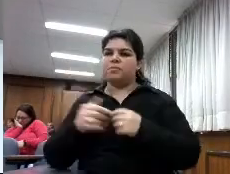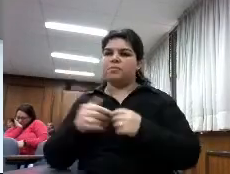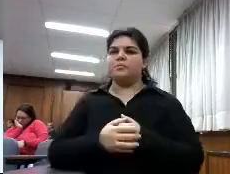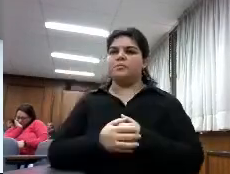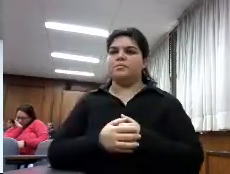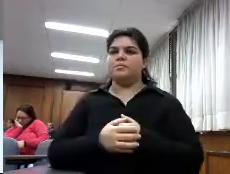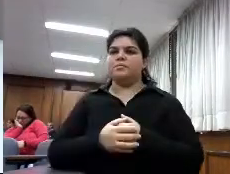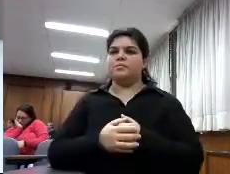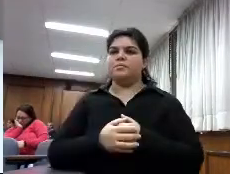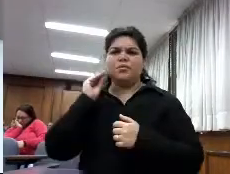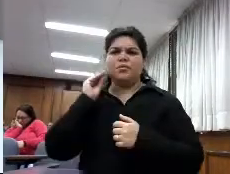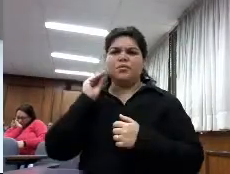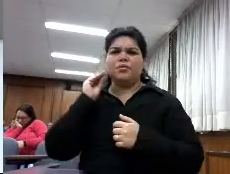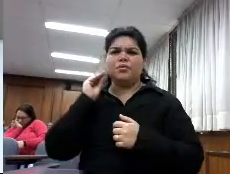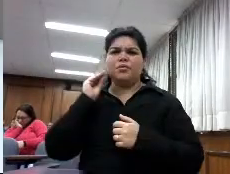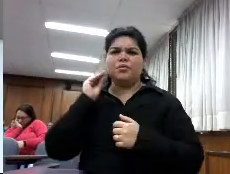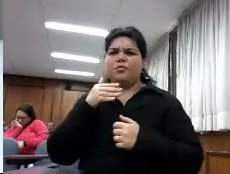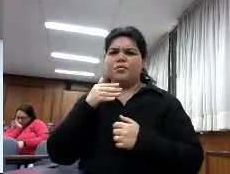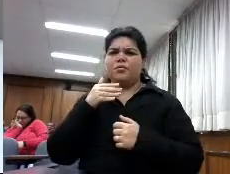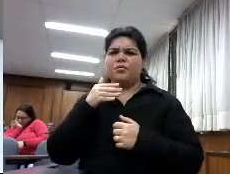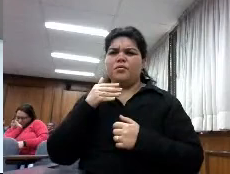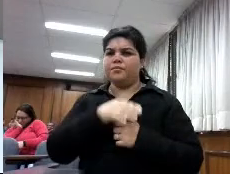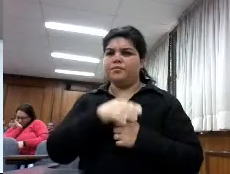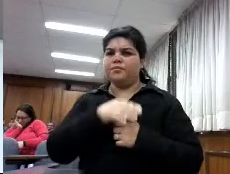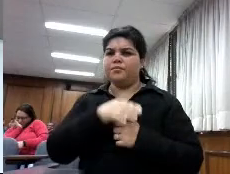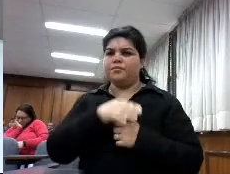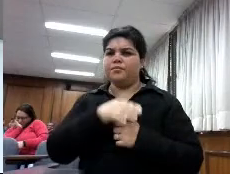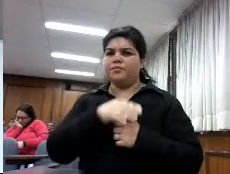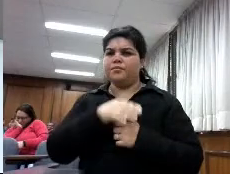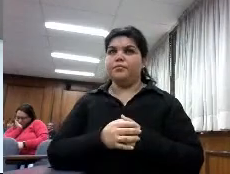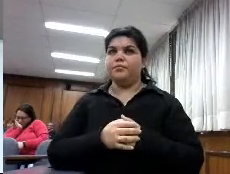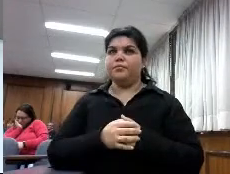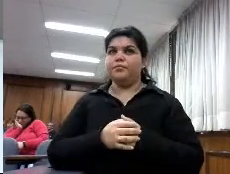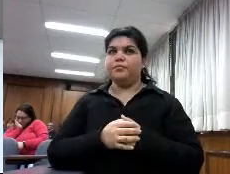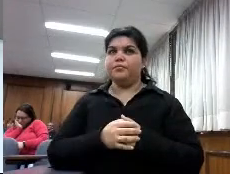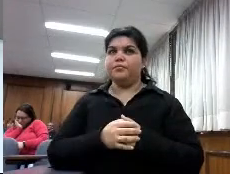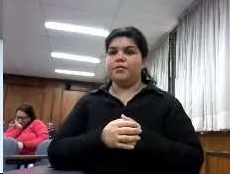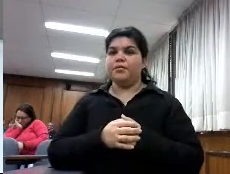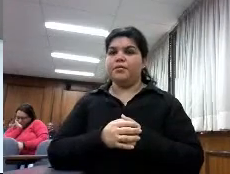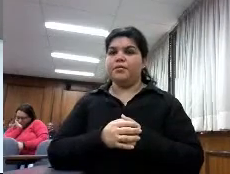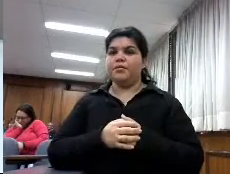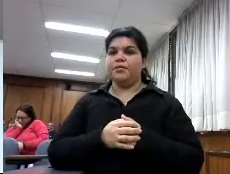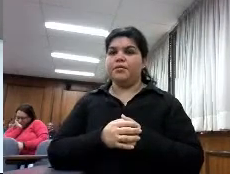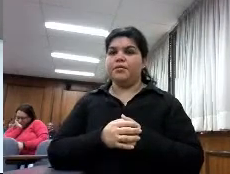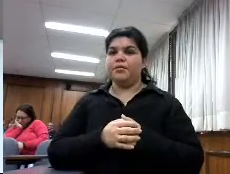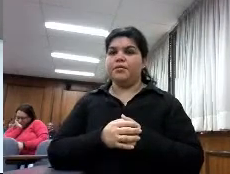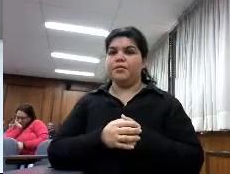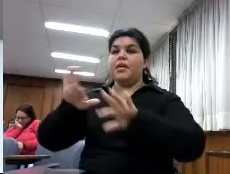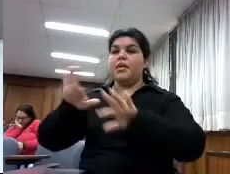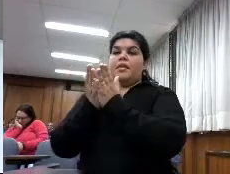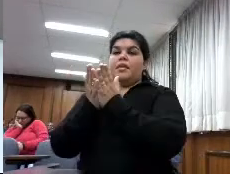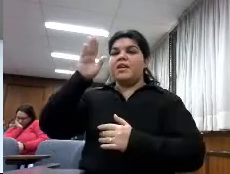aunque se valoran más en digital los contenidos como vemos aquí de humanidades y ciencias sociales